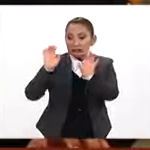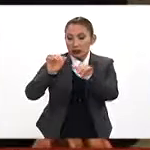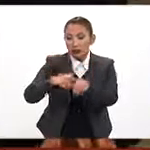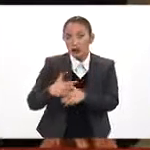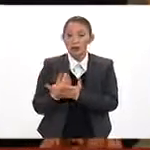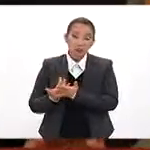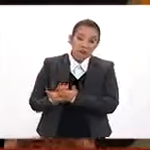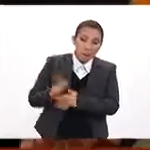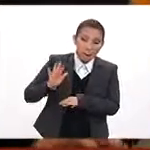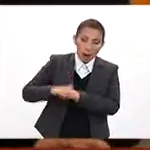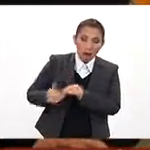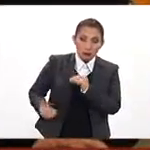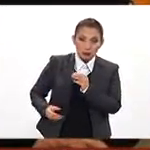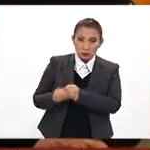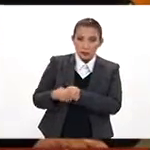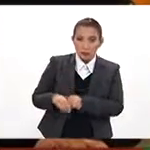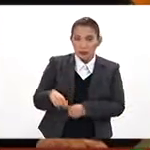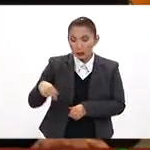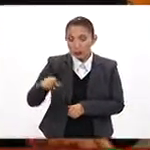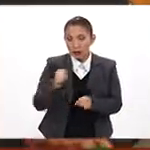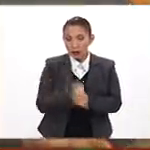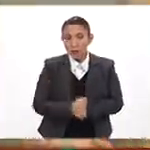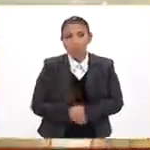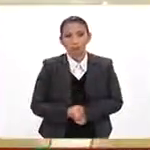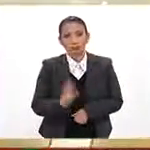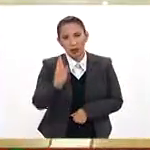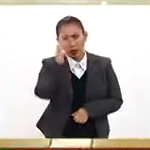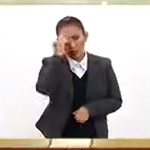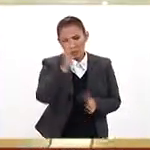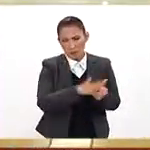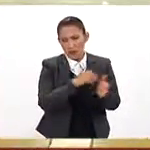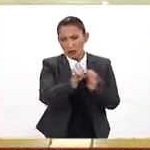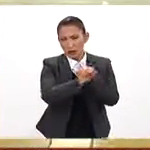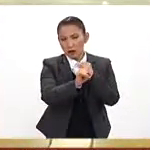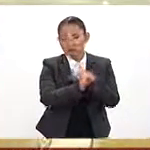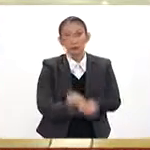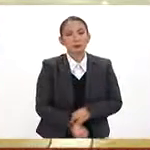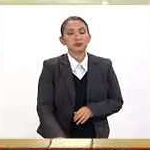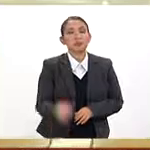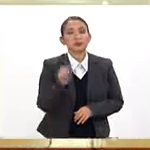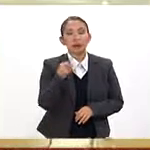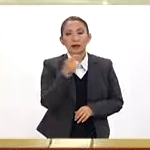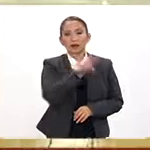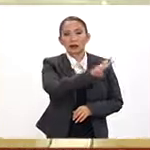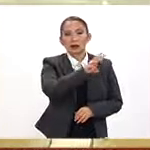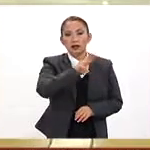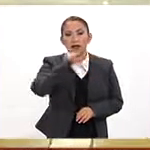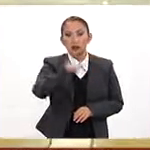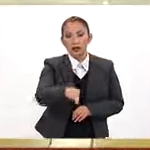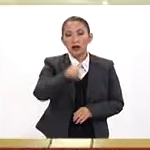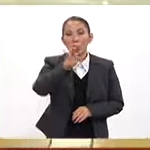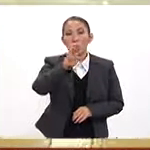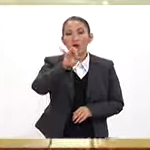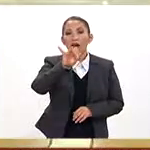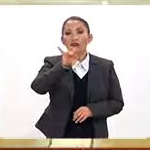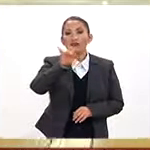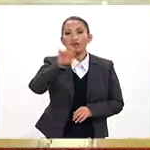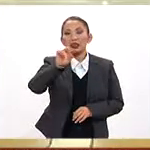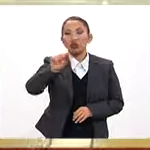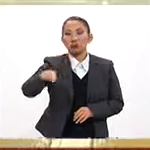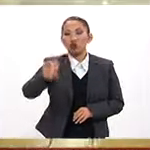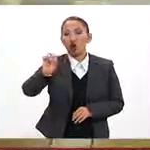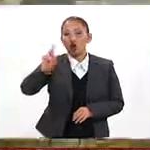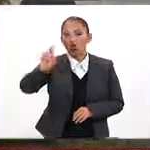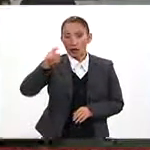esperando también que haya un aumento para este año. Perfecto. Si nos recuerda la página para el público. Es www.buenfin.org.